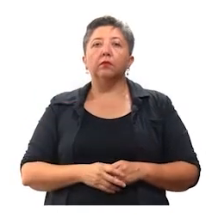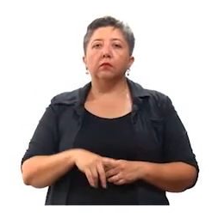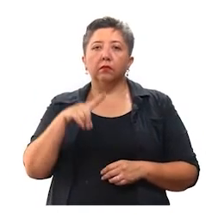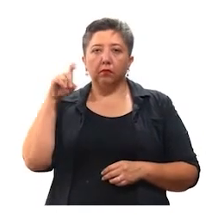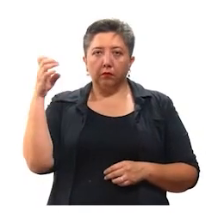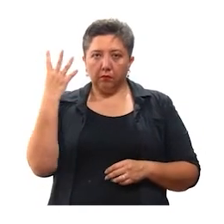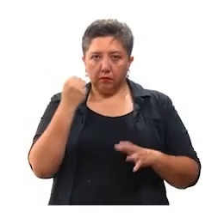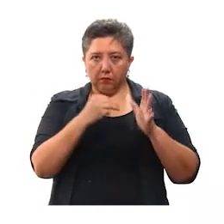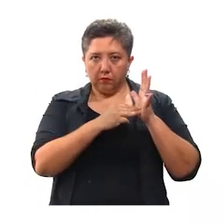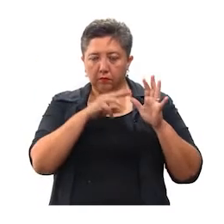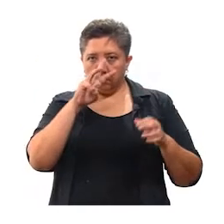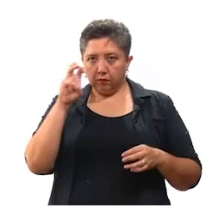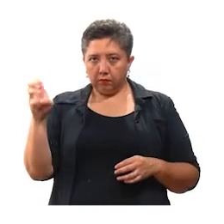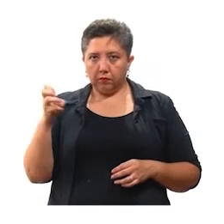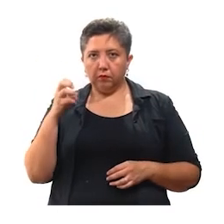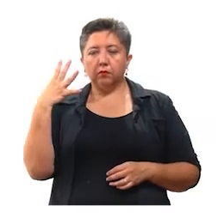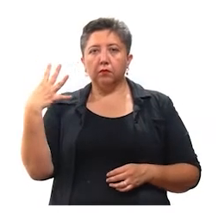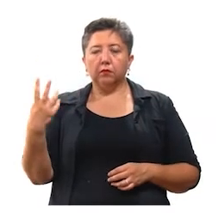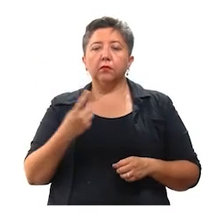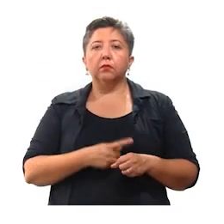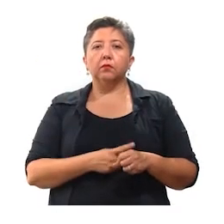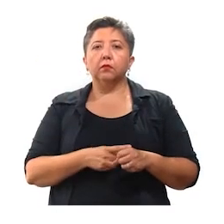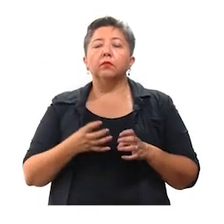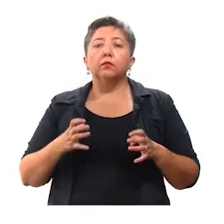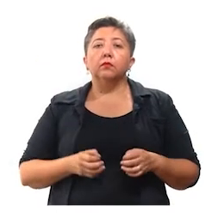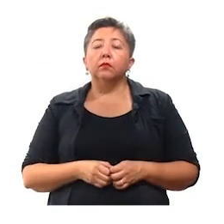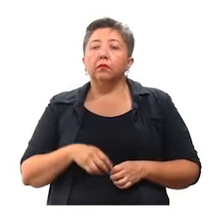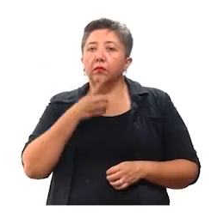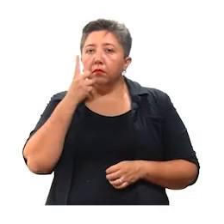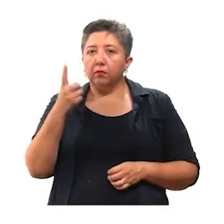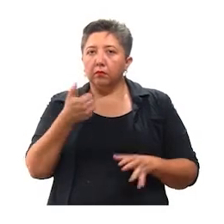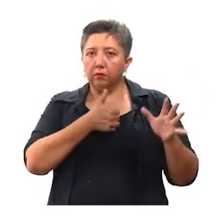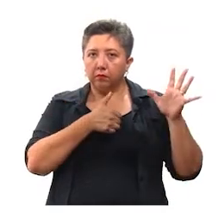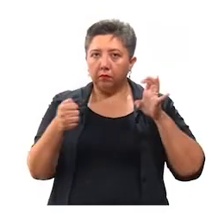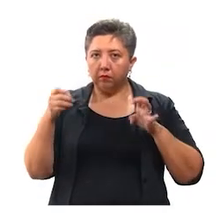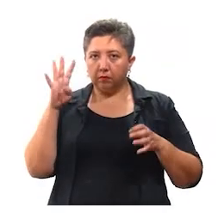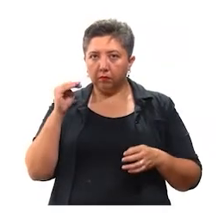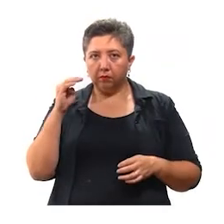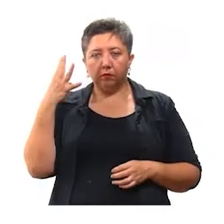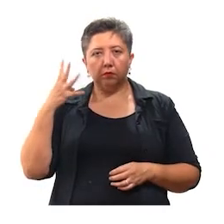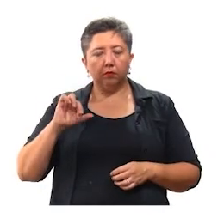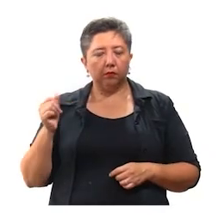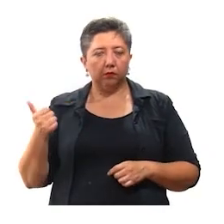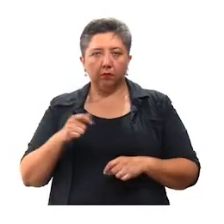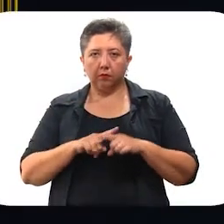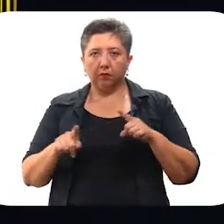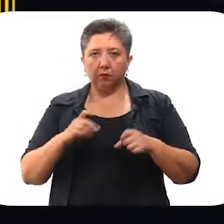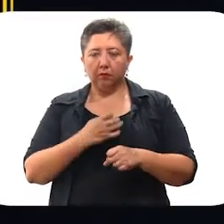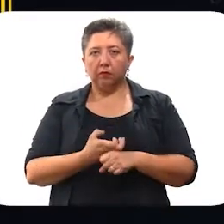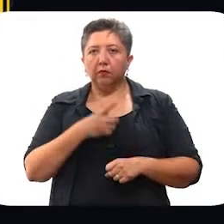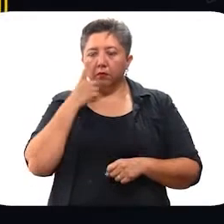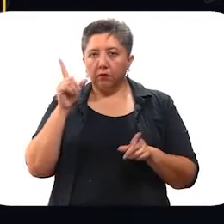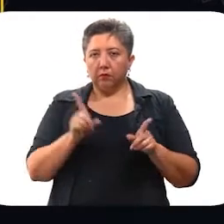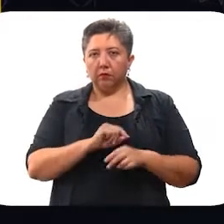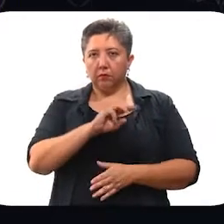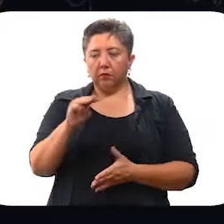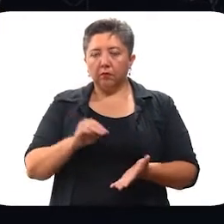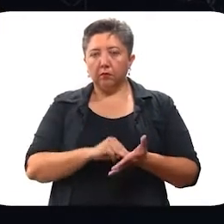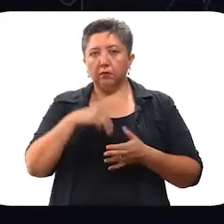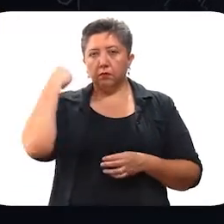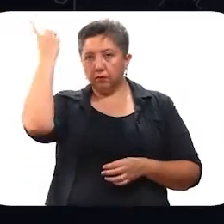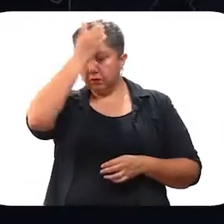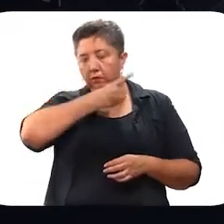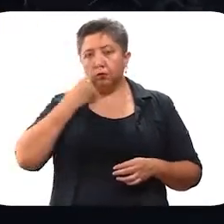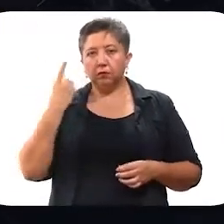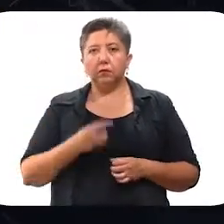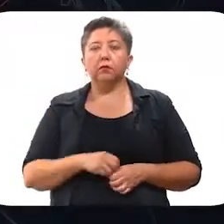304 mako soku tsaya tule kohanilo. Yan 694 juntulul tachiturutalo. Chiltu kajil ho izokuchik pahal. 68 mil